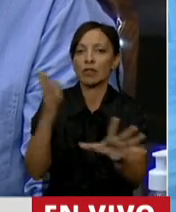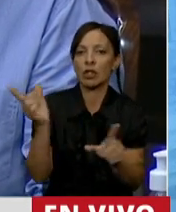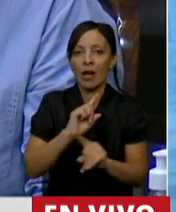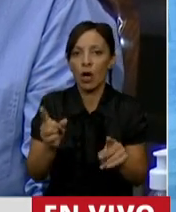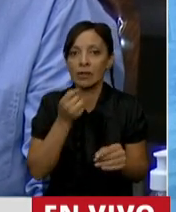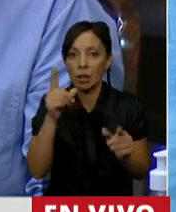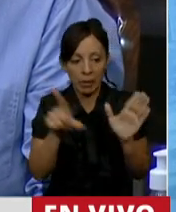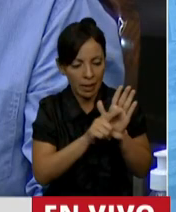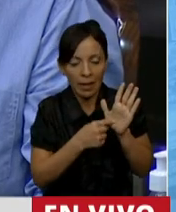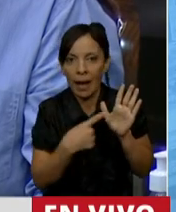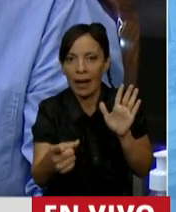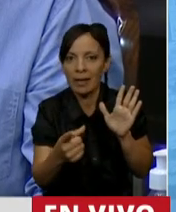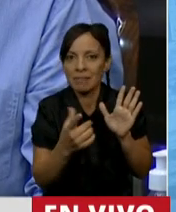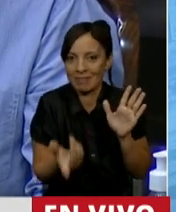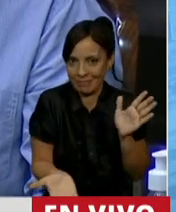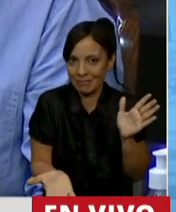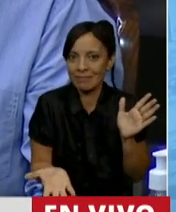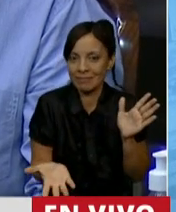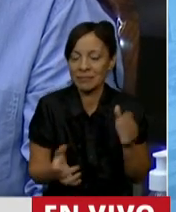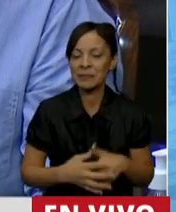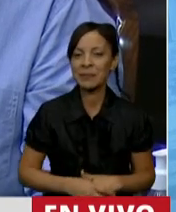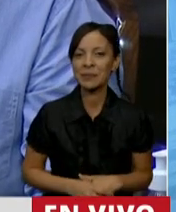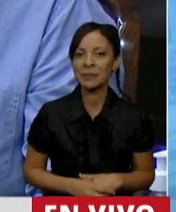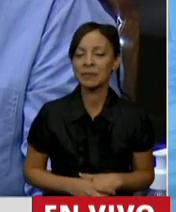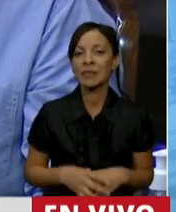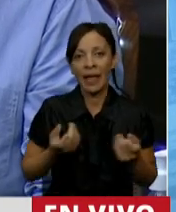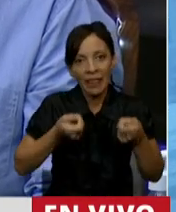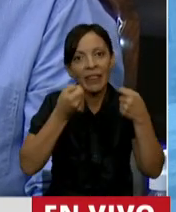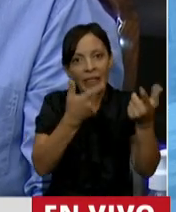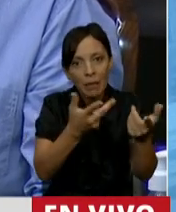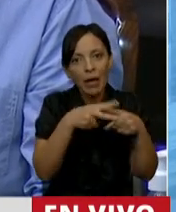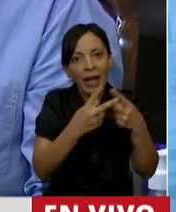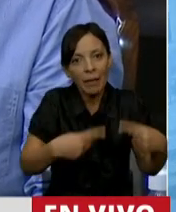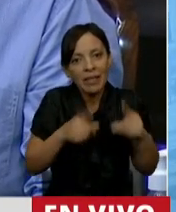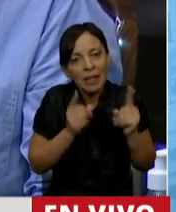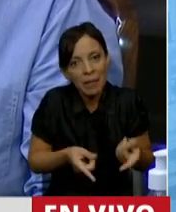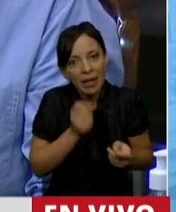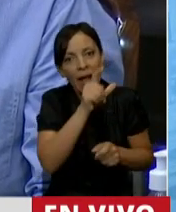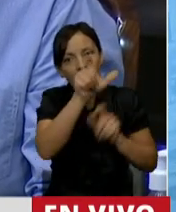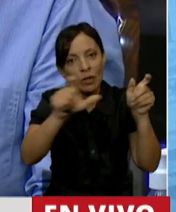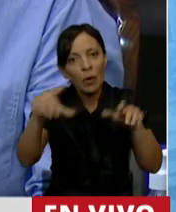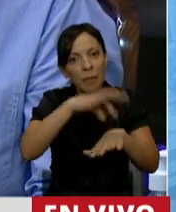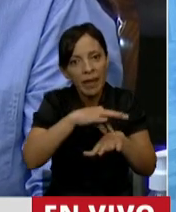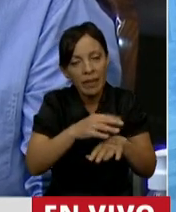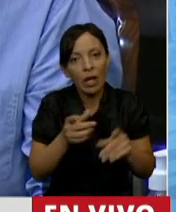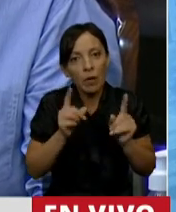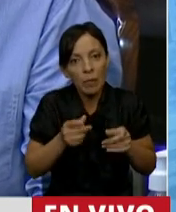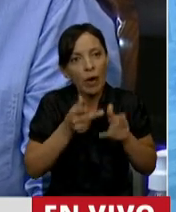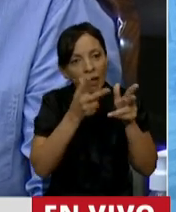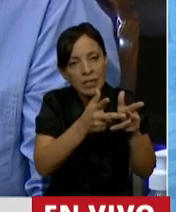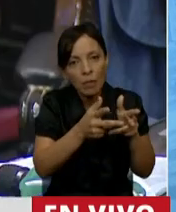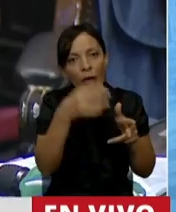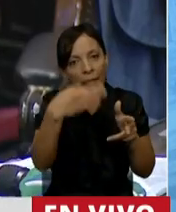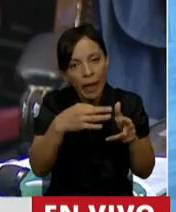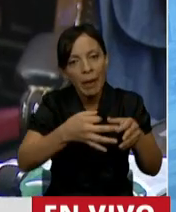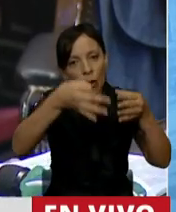porque claramente la ley me lo prohíbe. Démosle un instrumento a los mismos médicos a los que les exigimos que cumplan